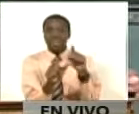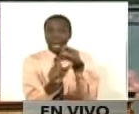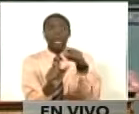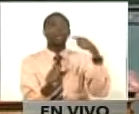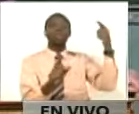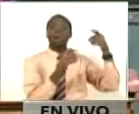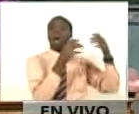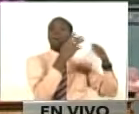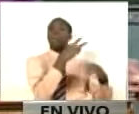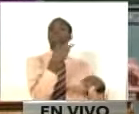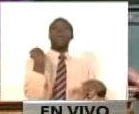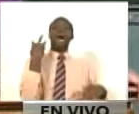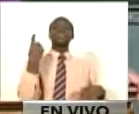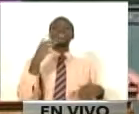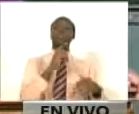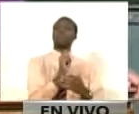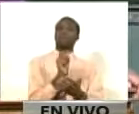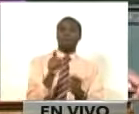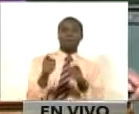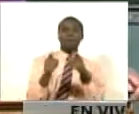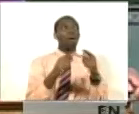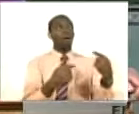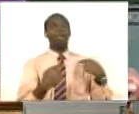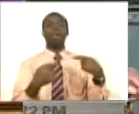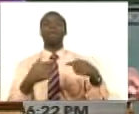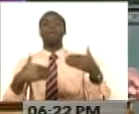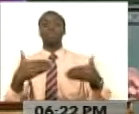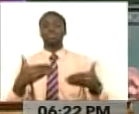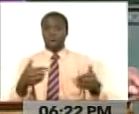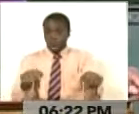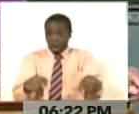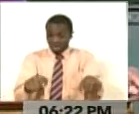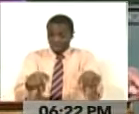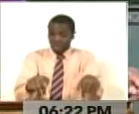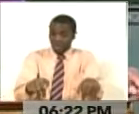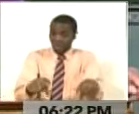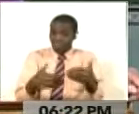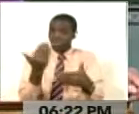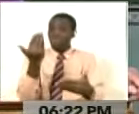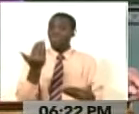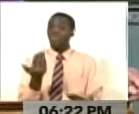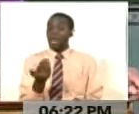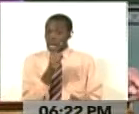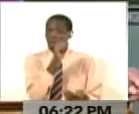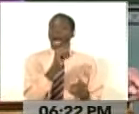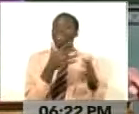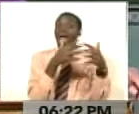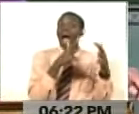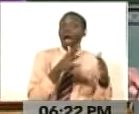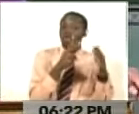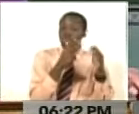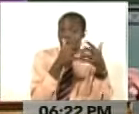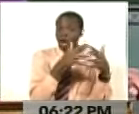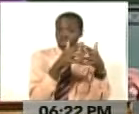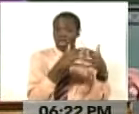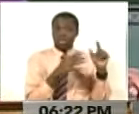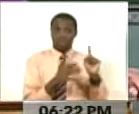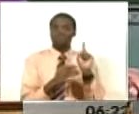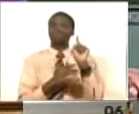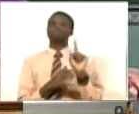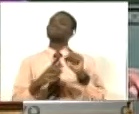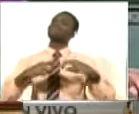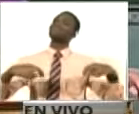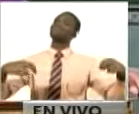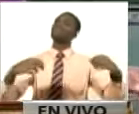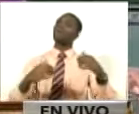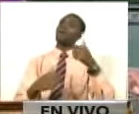Hoy justamente, hoy, su representante estaba en la reunión de la Organización de Estados